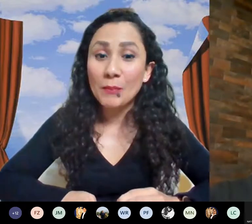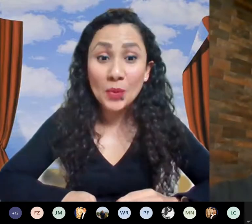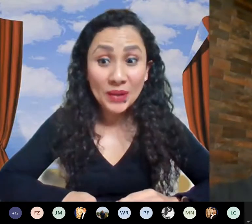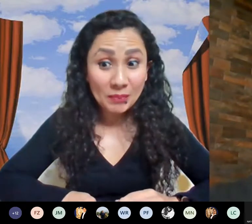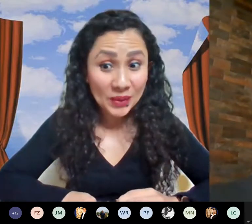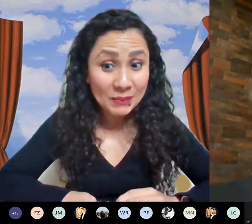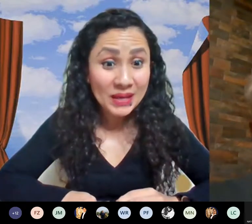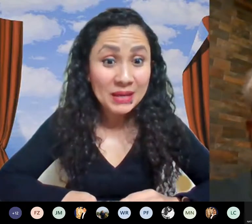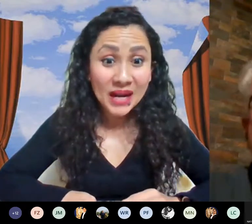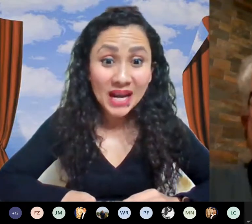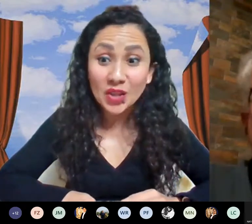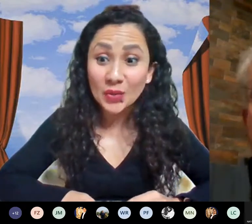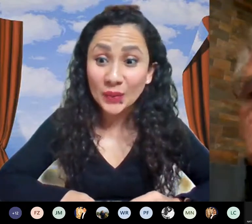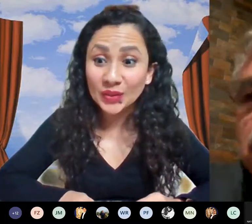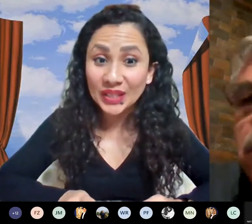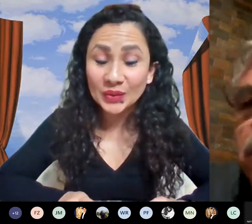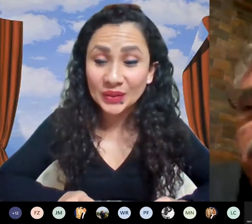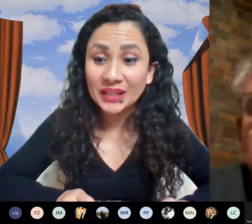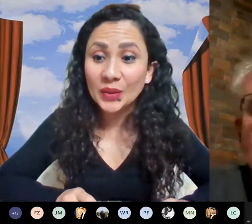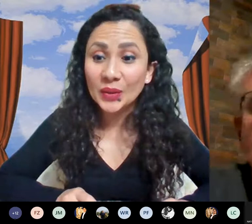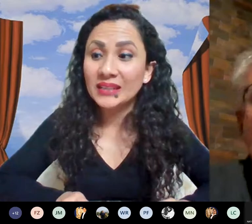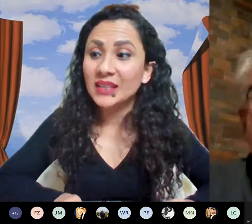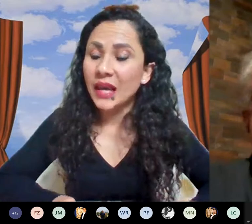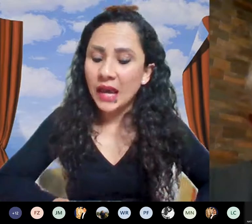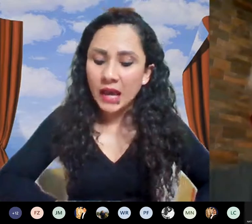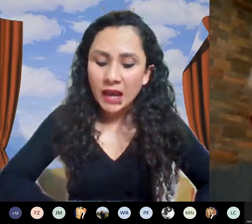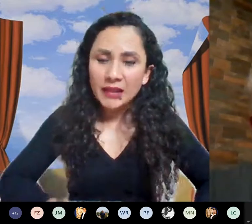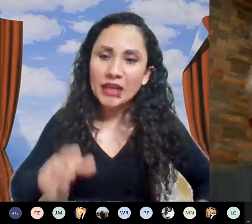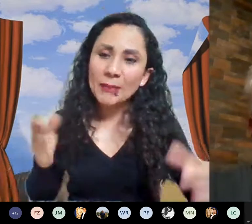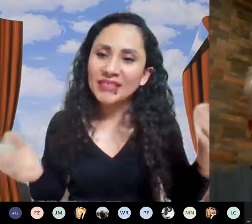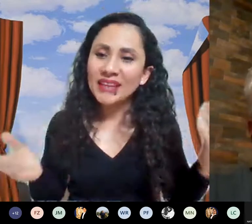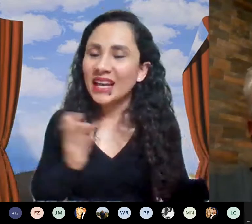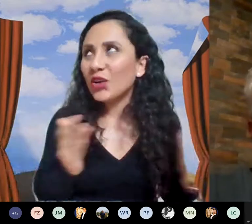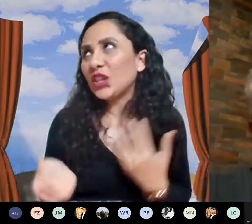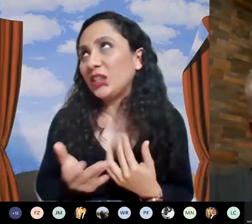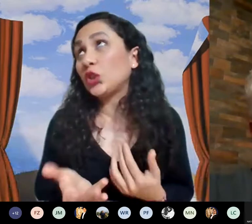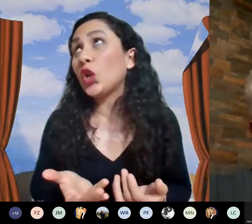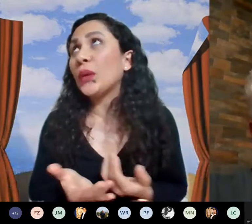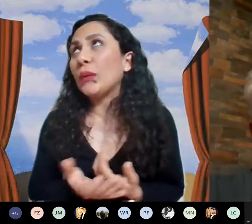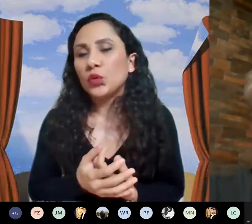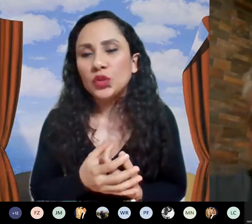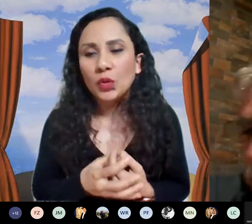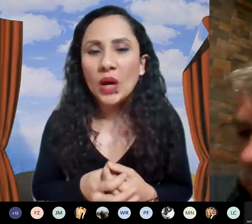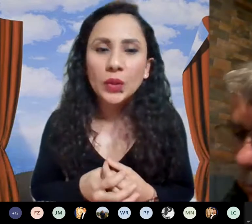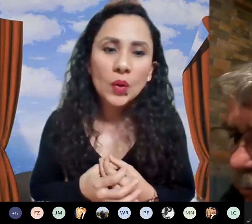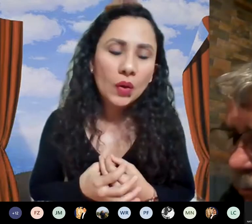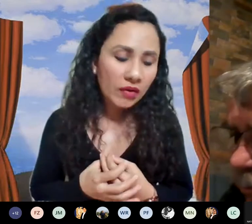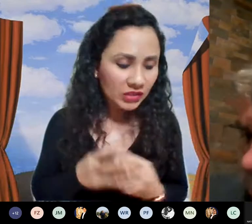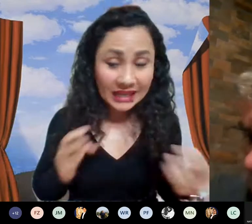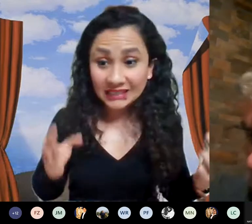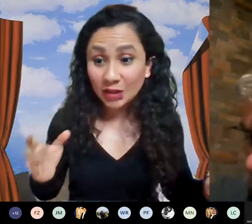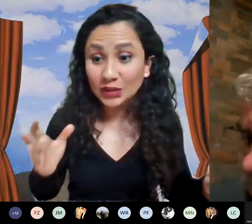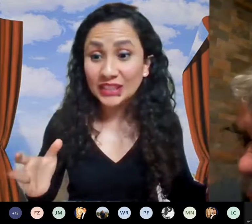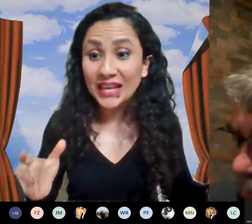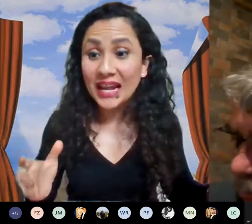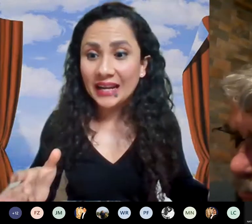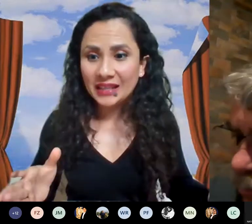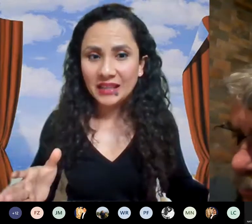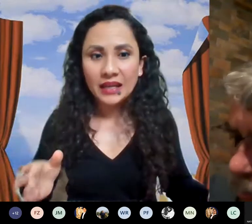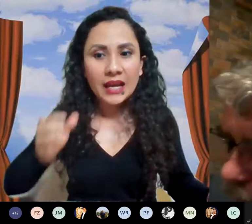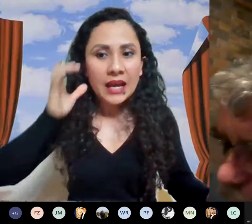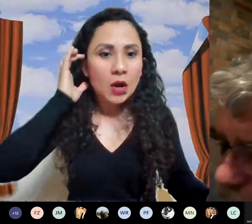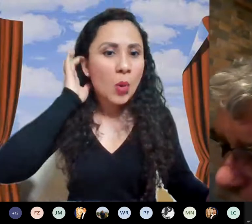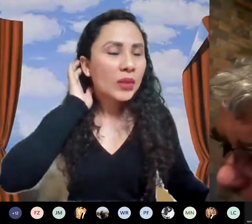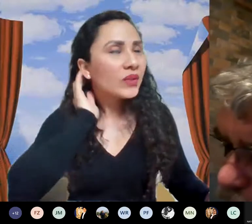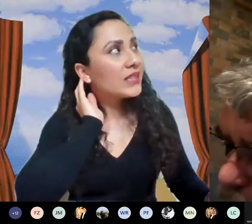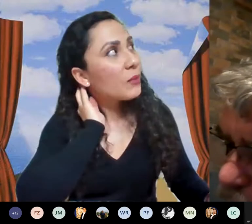por ejemplo para el problema de empacado de objetos en contenedores depende en qué contexto lo vemos cuando o sea que se considera